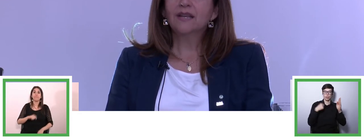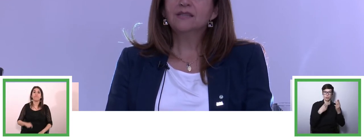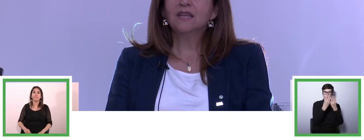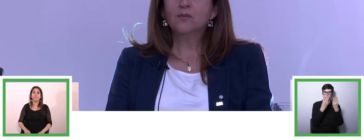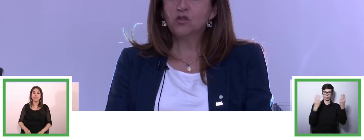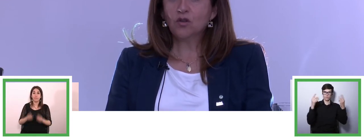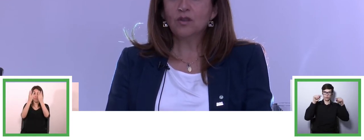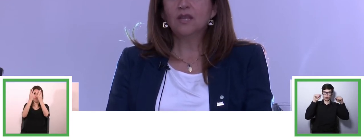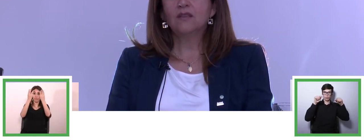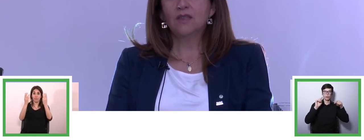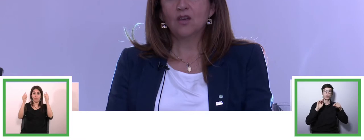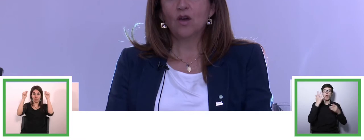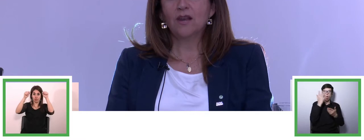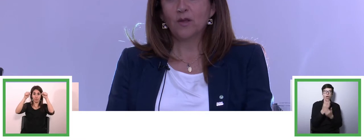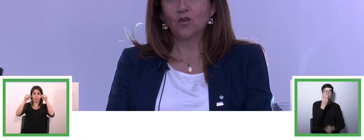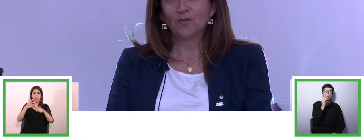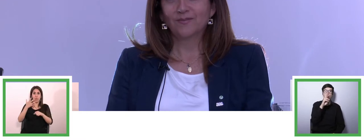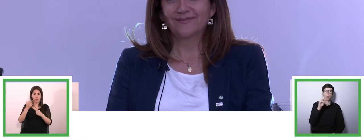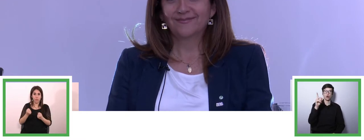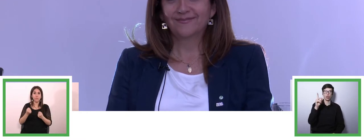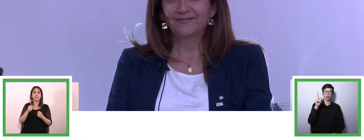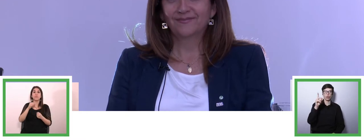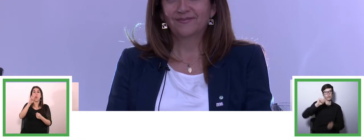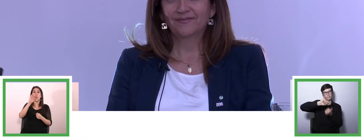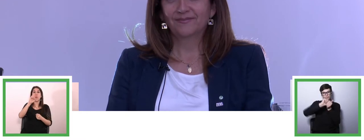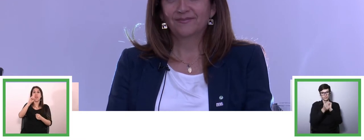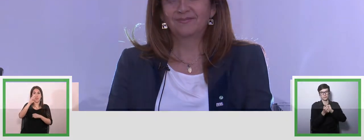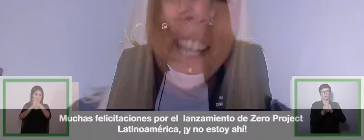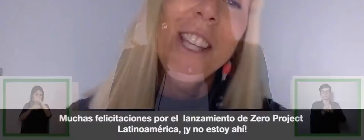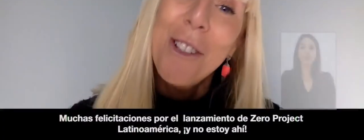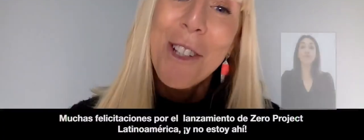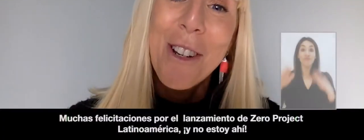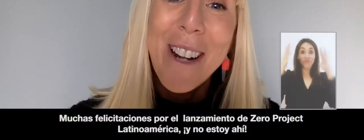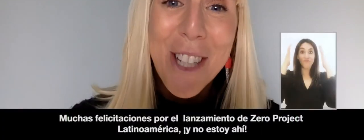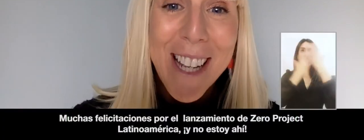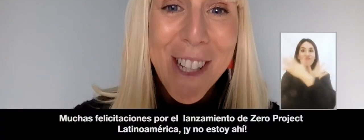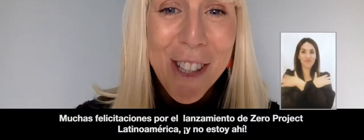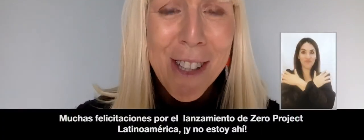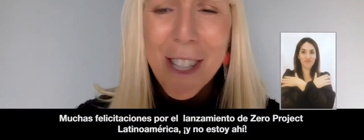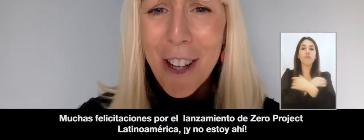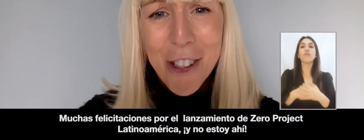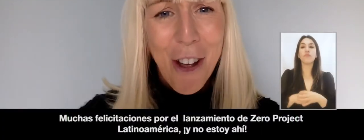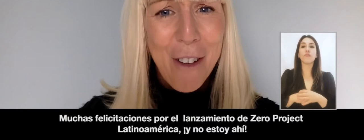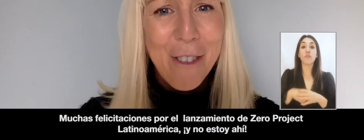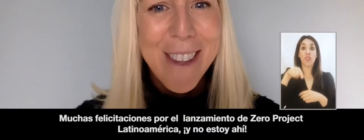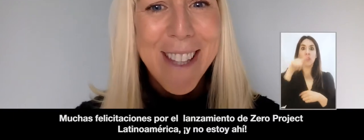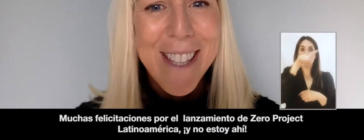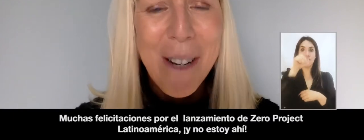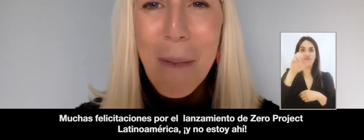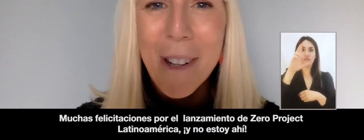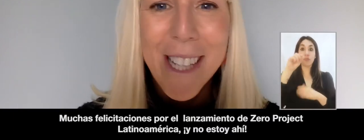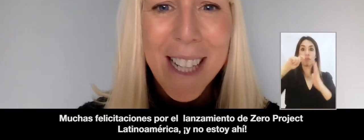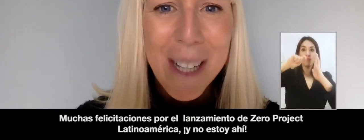con la transcripción de este video al español. A huge congratulations to the launch of